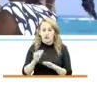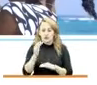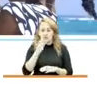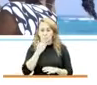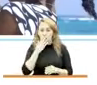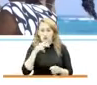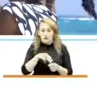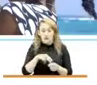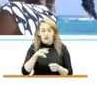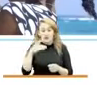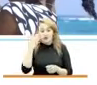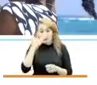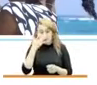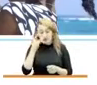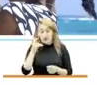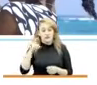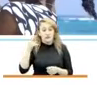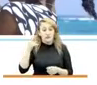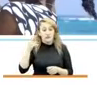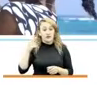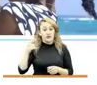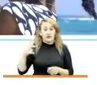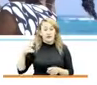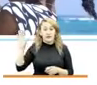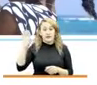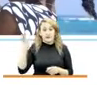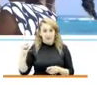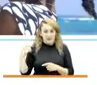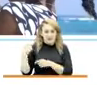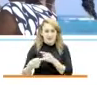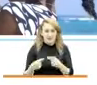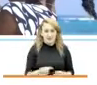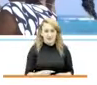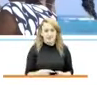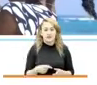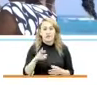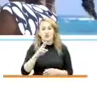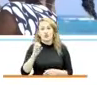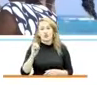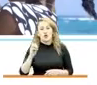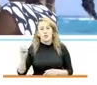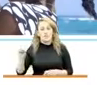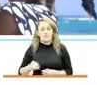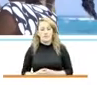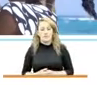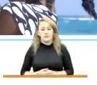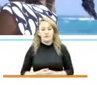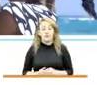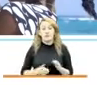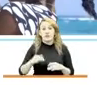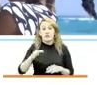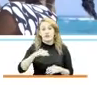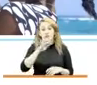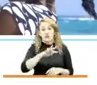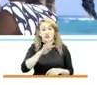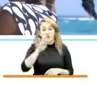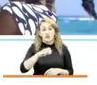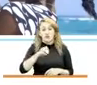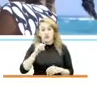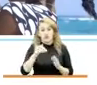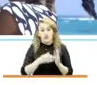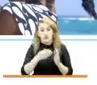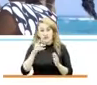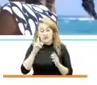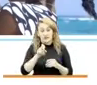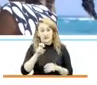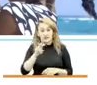afrocolombianas, negras, raizales, palenqueras y del pueblo rom. Atendimos a más de 49.673 niños y